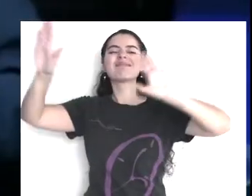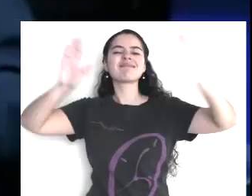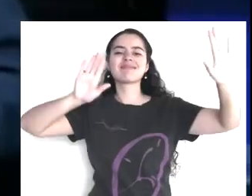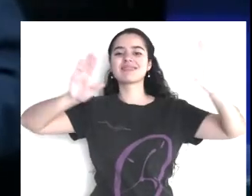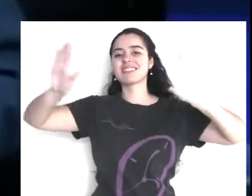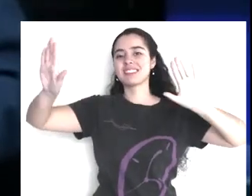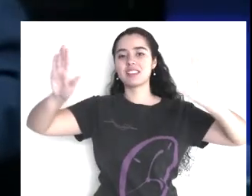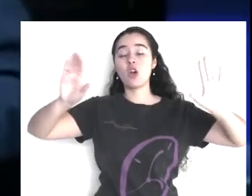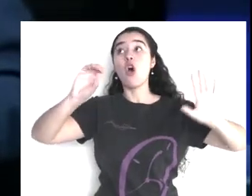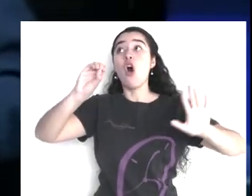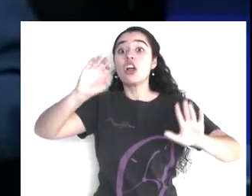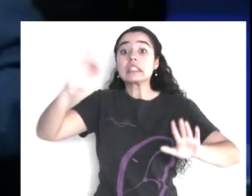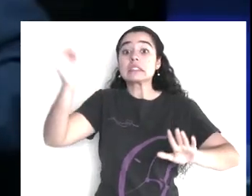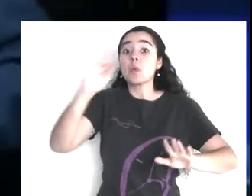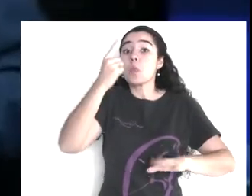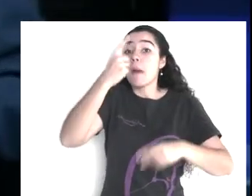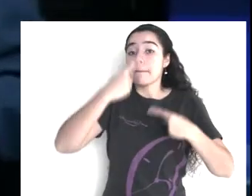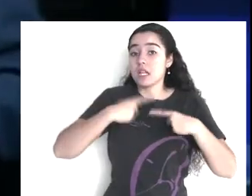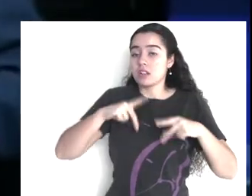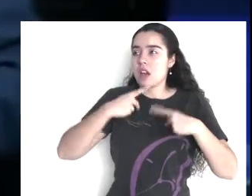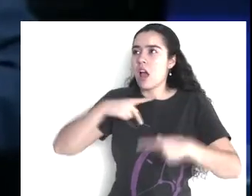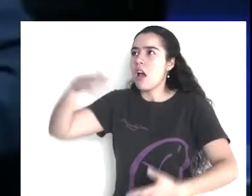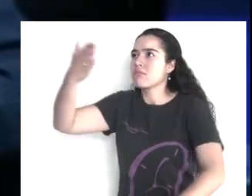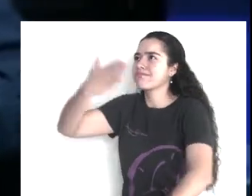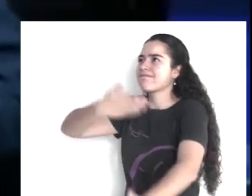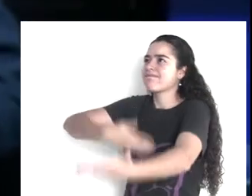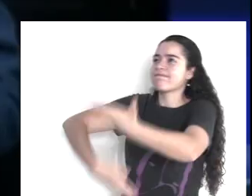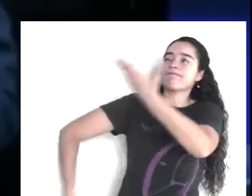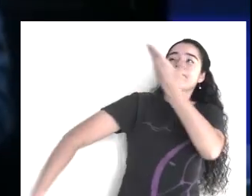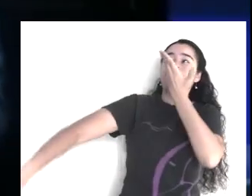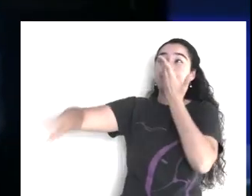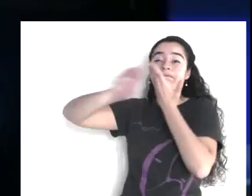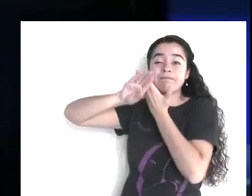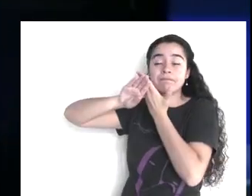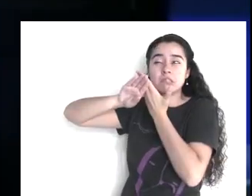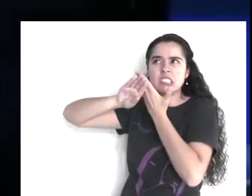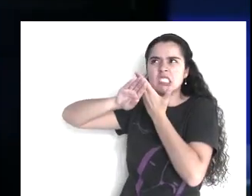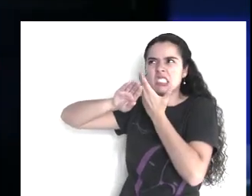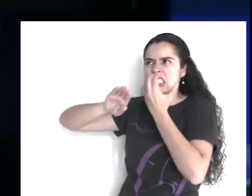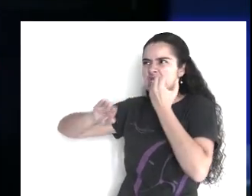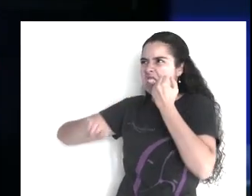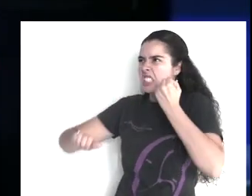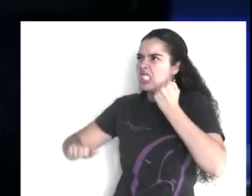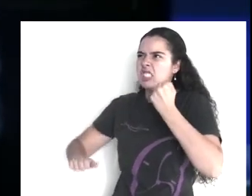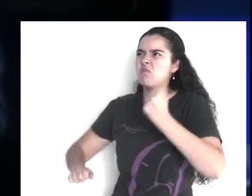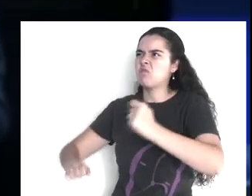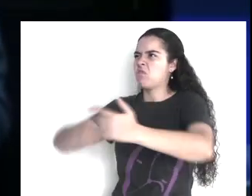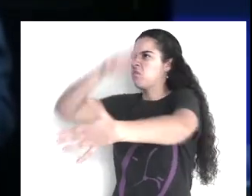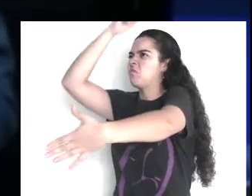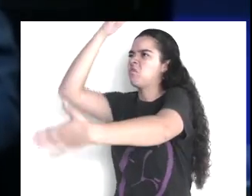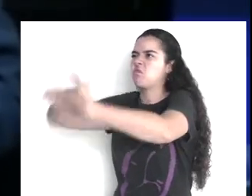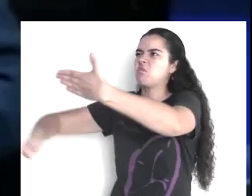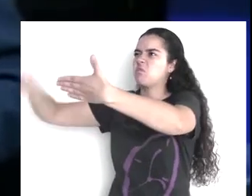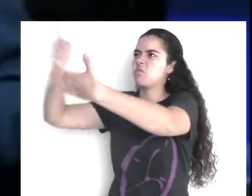atreve, a contradecirte, o a disentir, en lo que tú estás diciendo, lo borras,